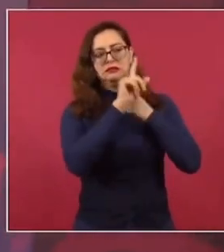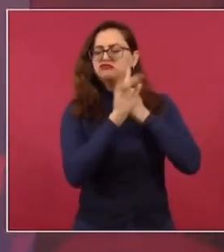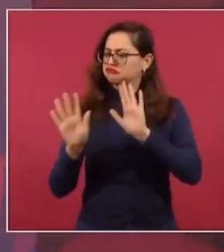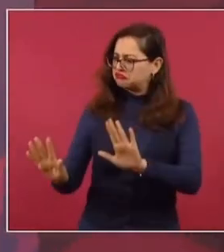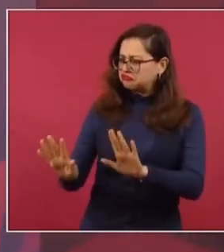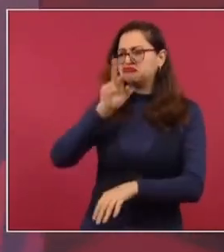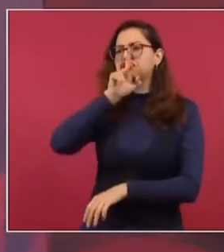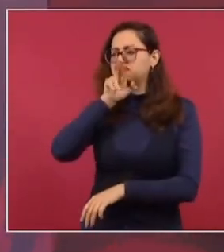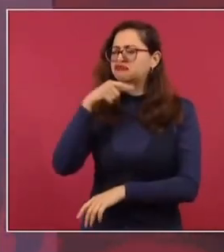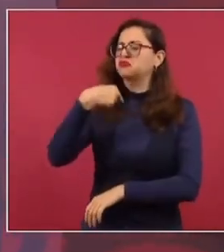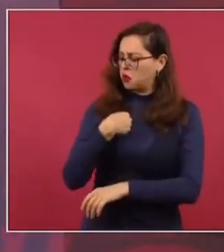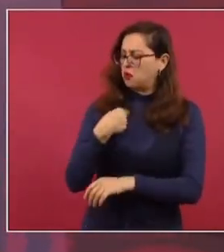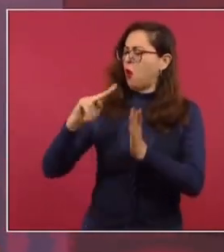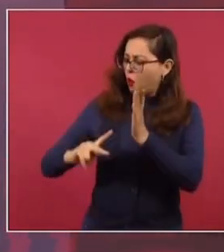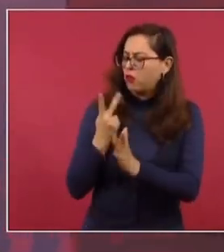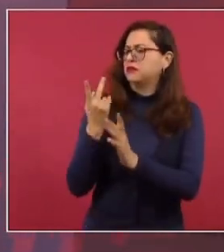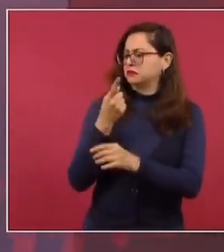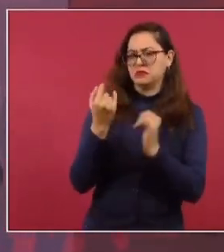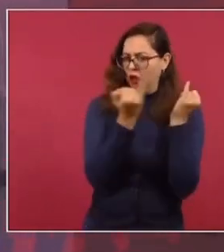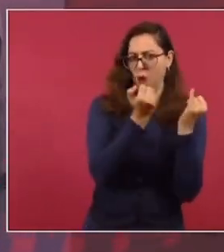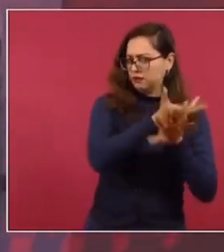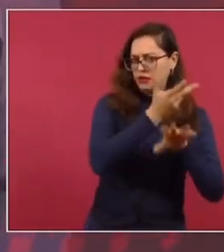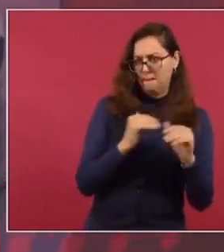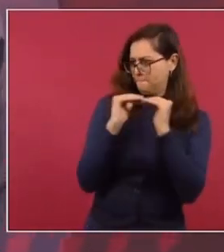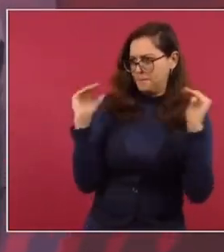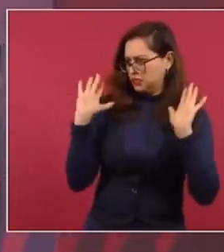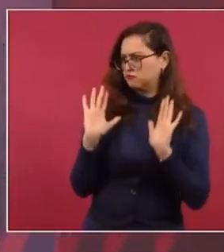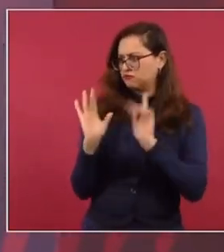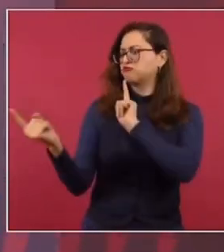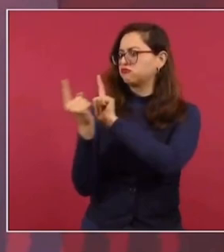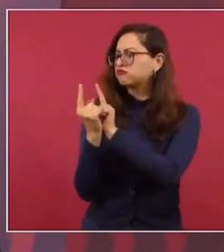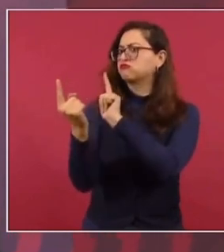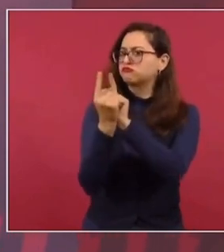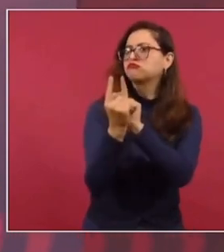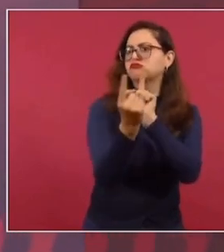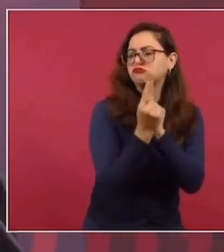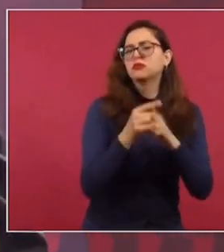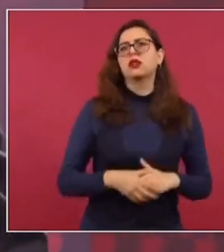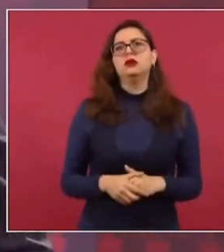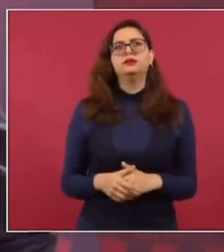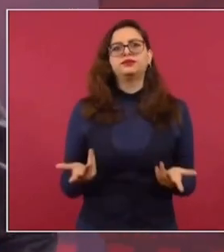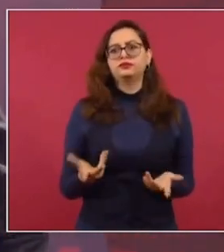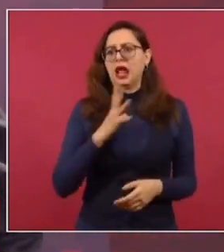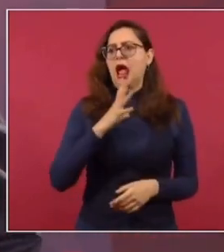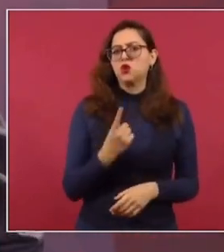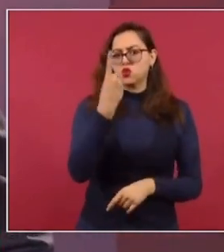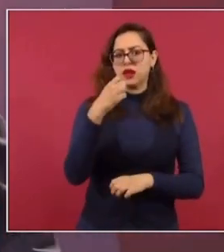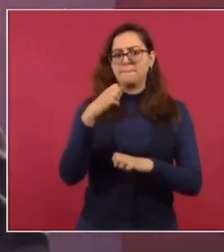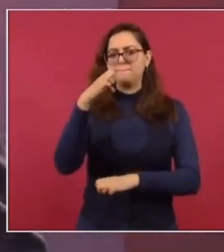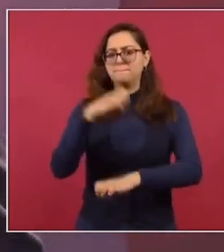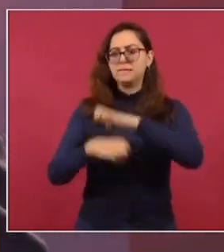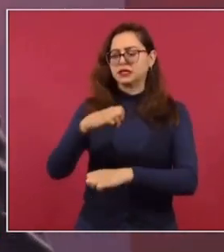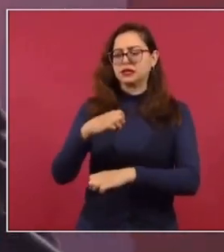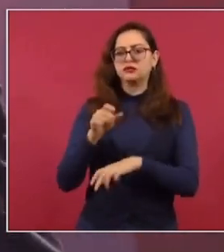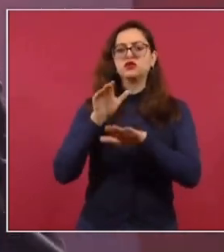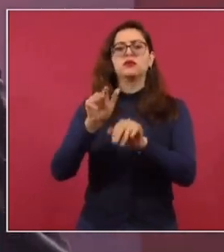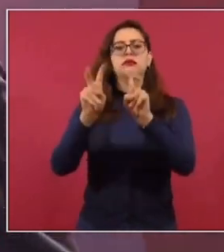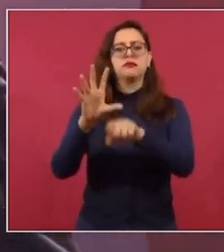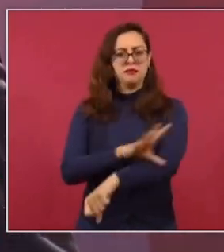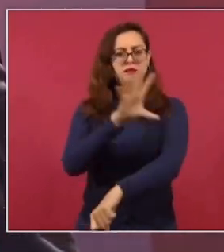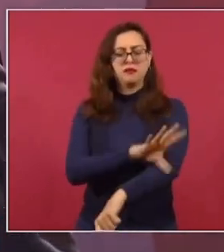acordamos. Voy a recibir a una empresa que tiene una controversia sobre electricidad.